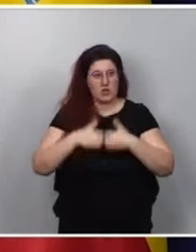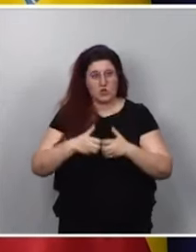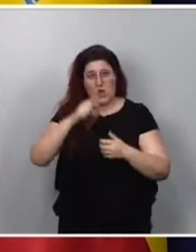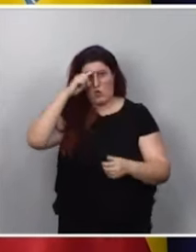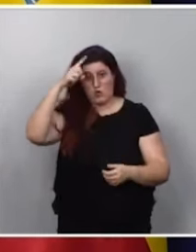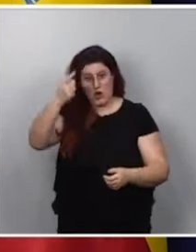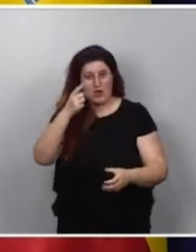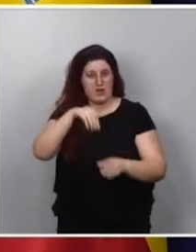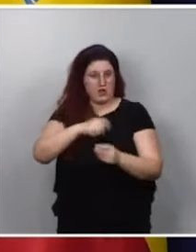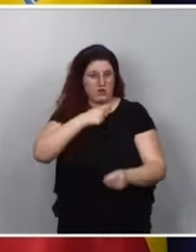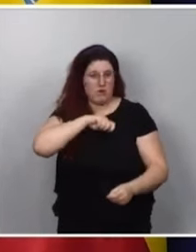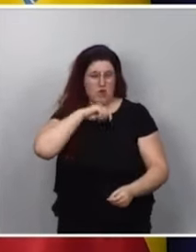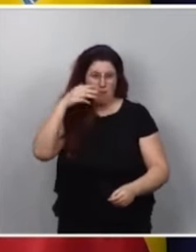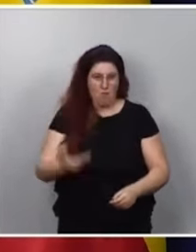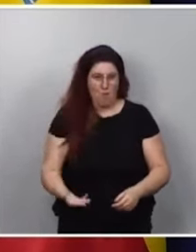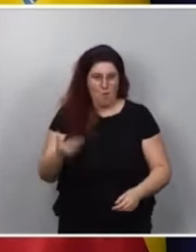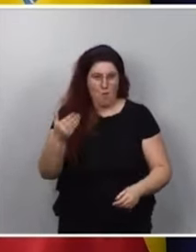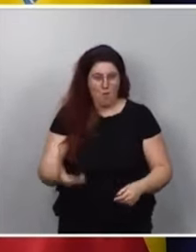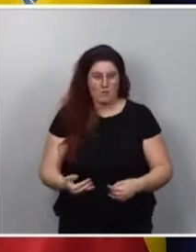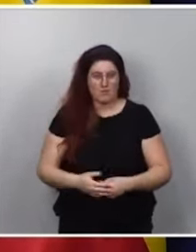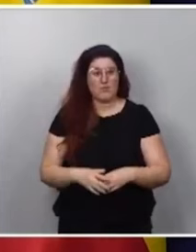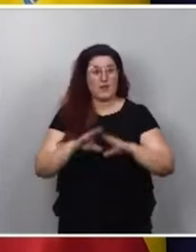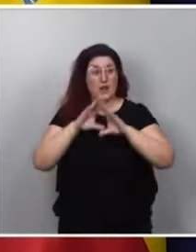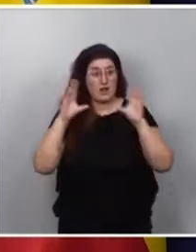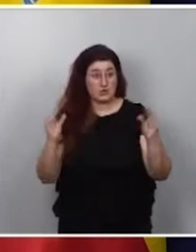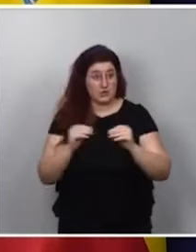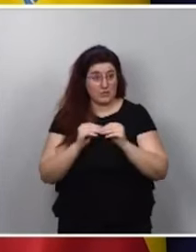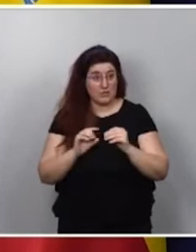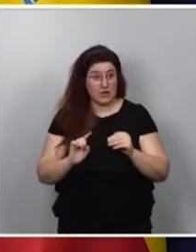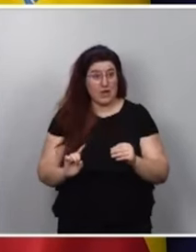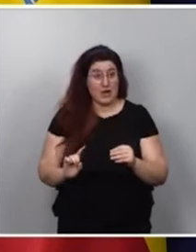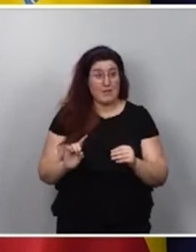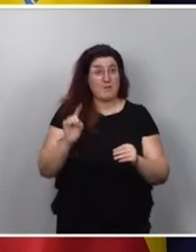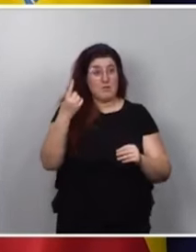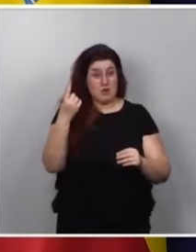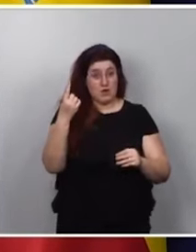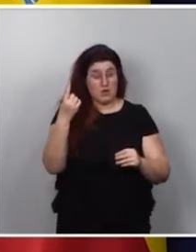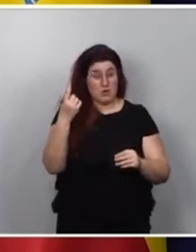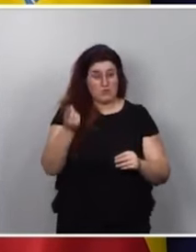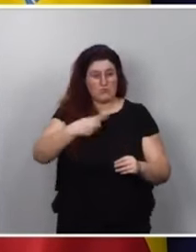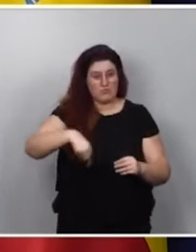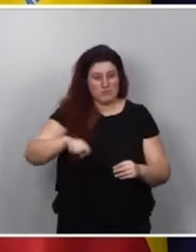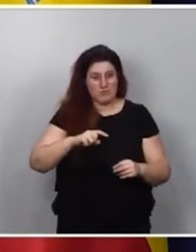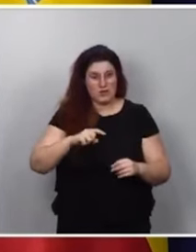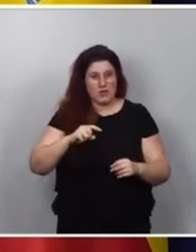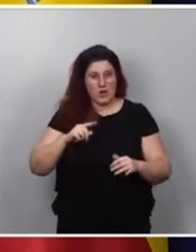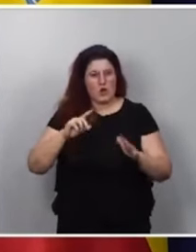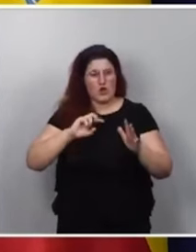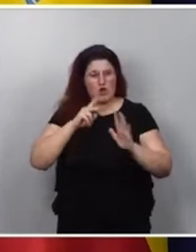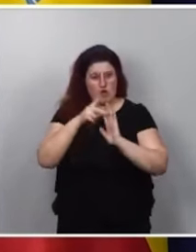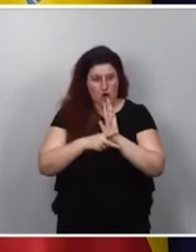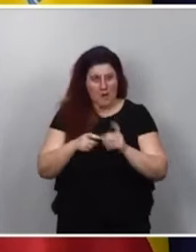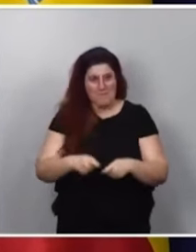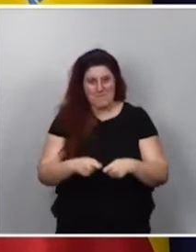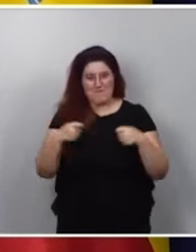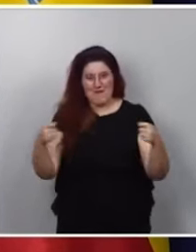culturales de nuestro país. Y, por lo tanto, en resumen, en primer lugar, lo que estamos haciendo es ampliar el campo de acción normativa al